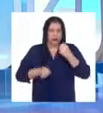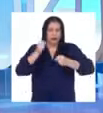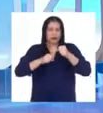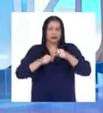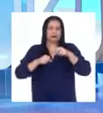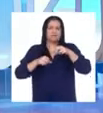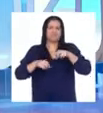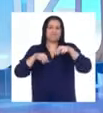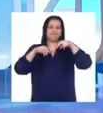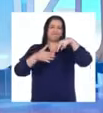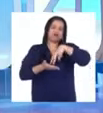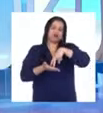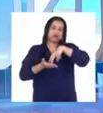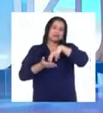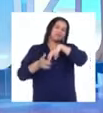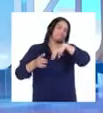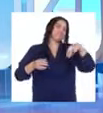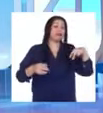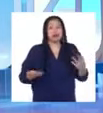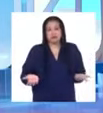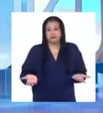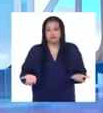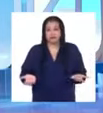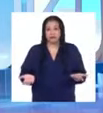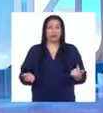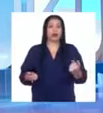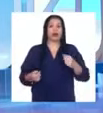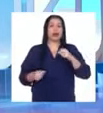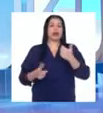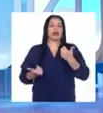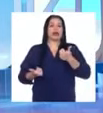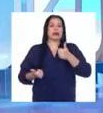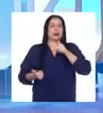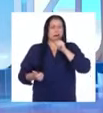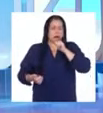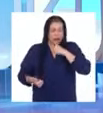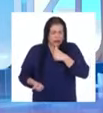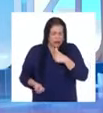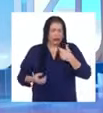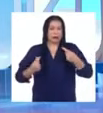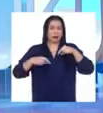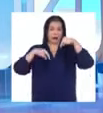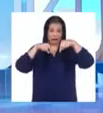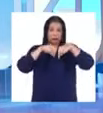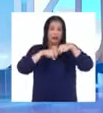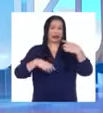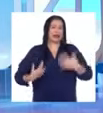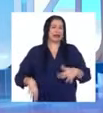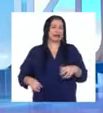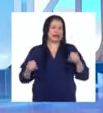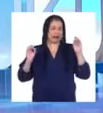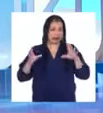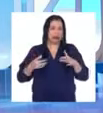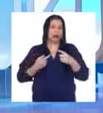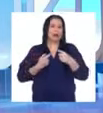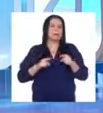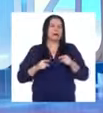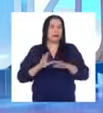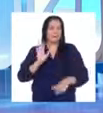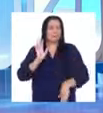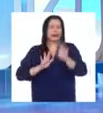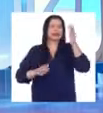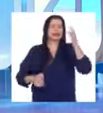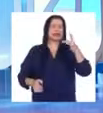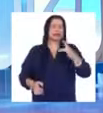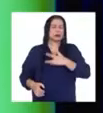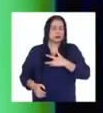la competencia. El dolor físico era intenso, pero aún más era el